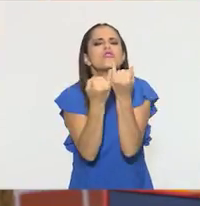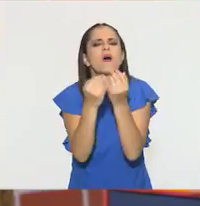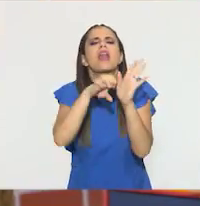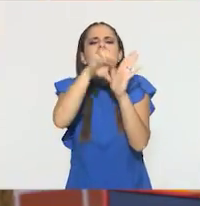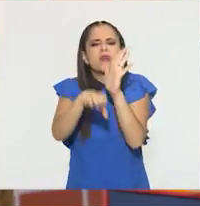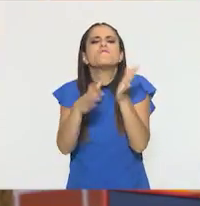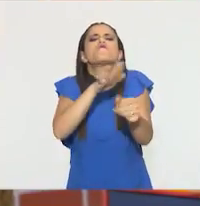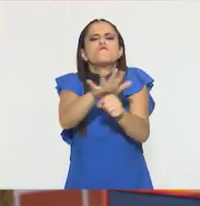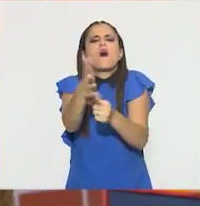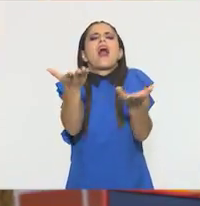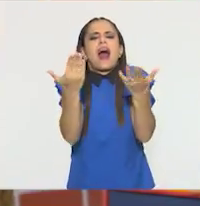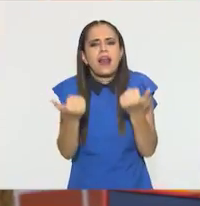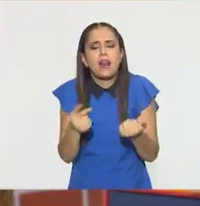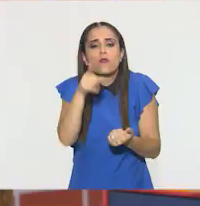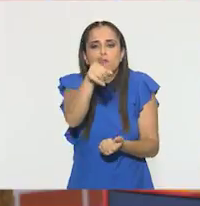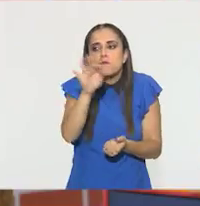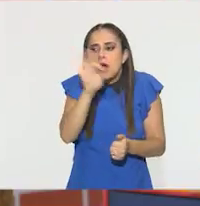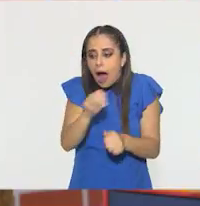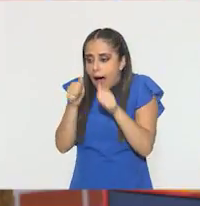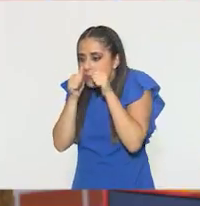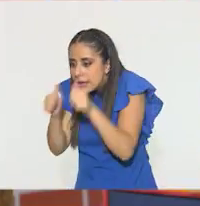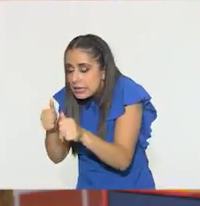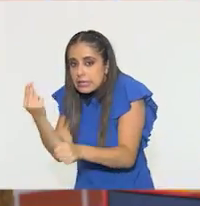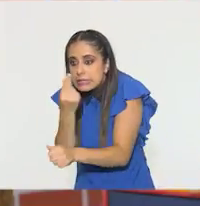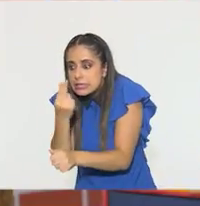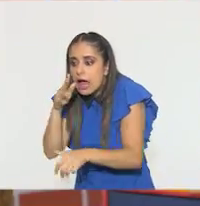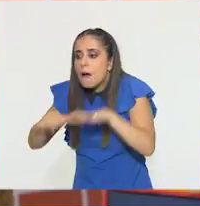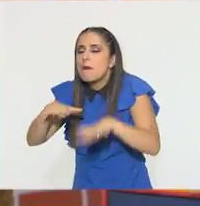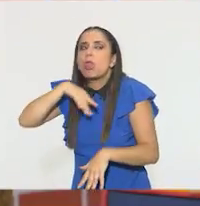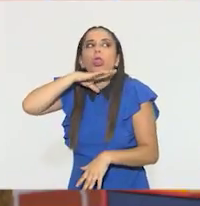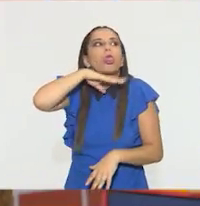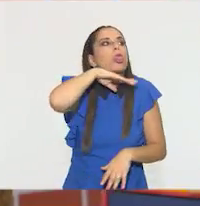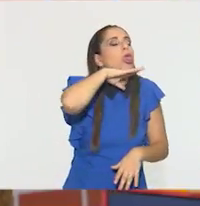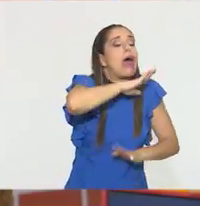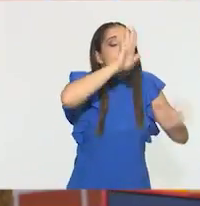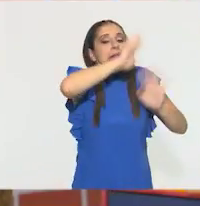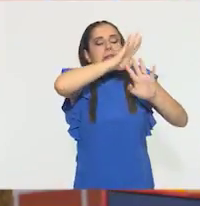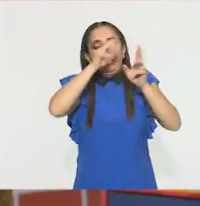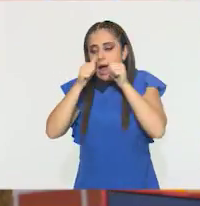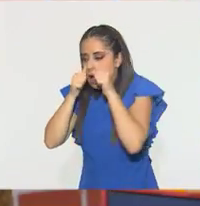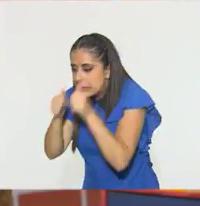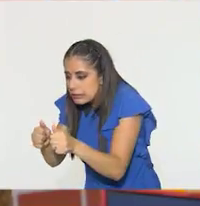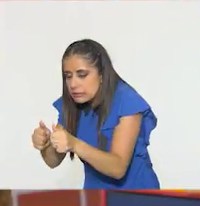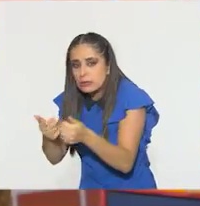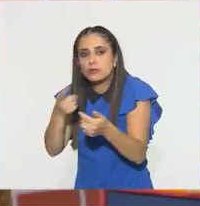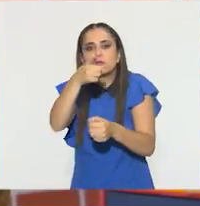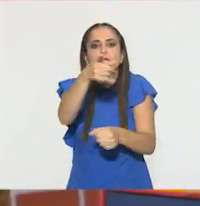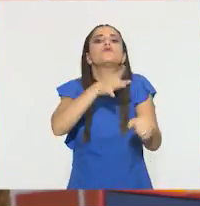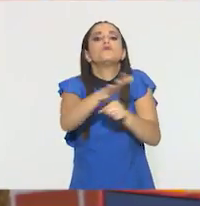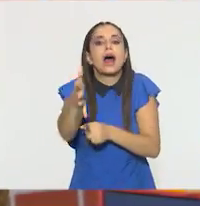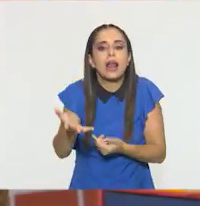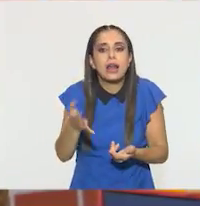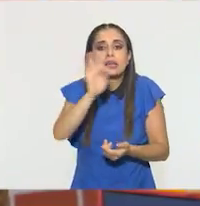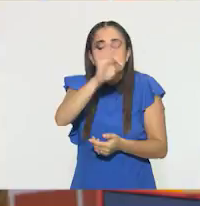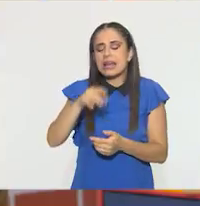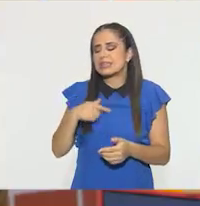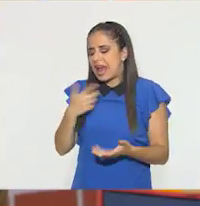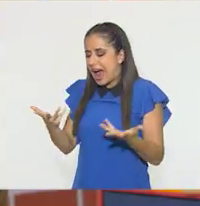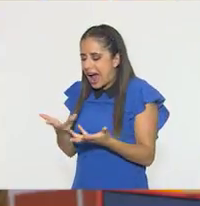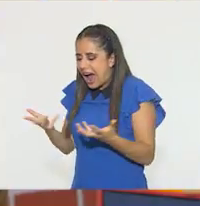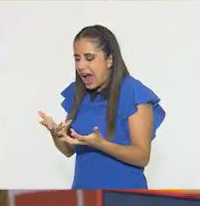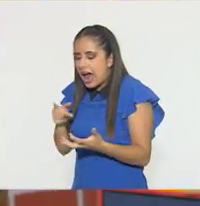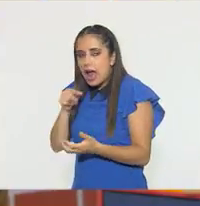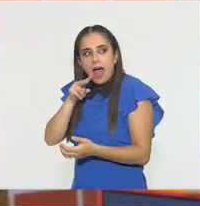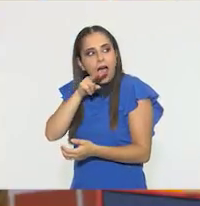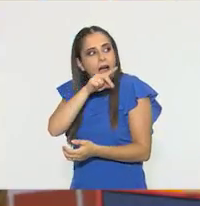recuperar la atención de algún objeto, algún lugar o algo que estés realizando? Tal vez estás a lo lejos y escuchas algo que te llama la atención y te concentras.